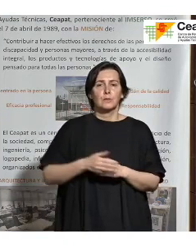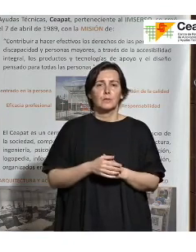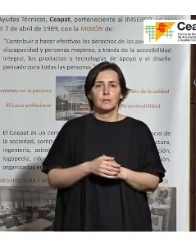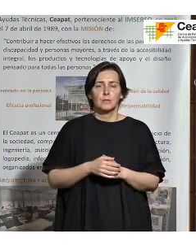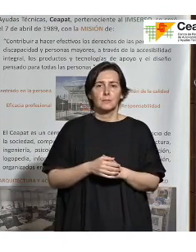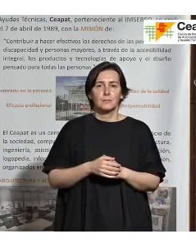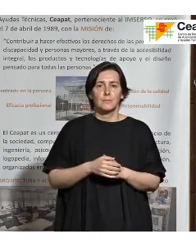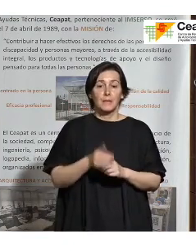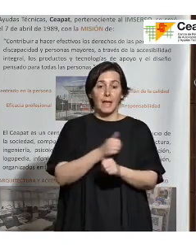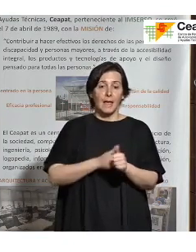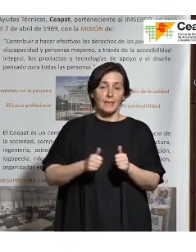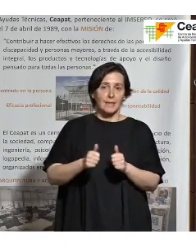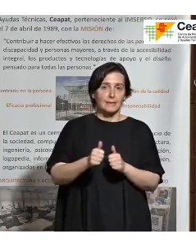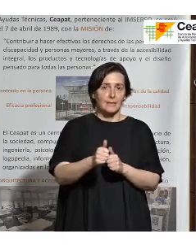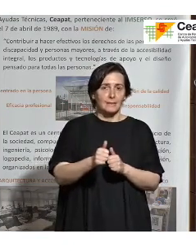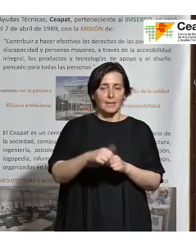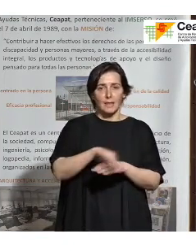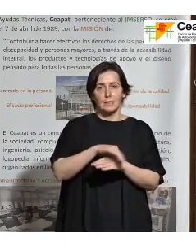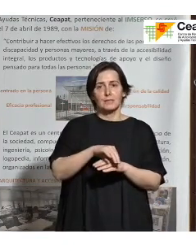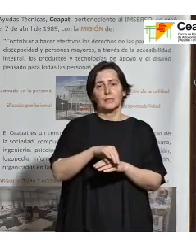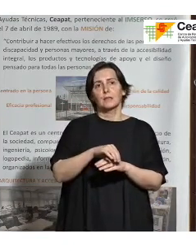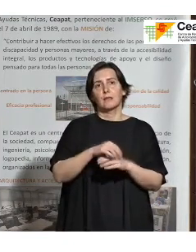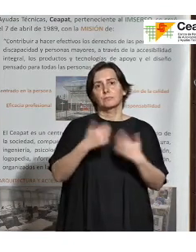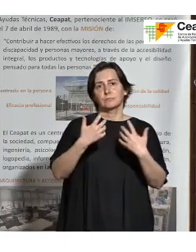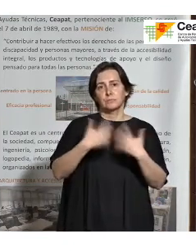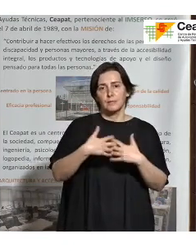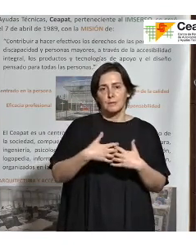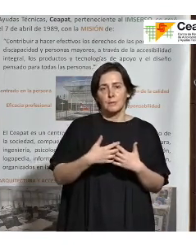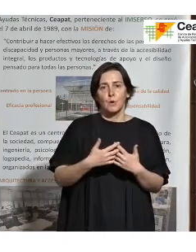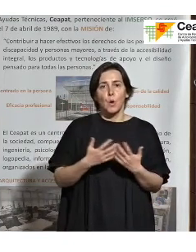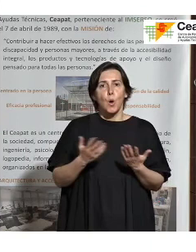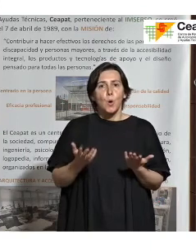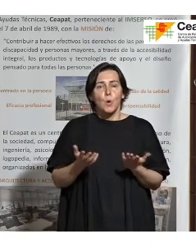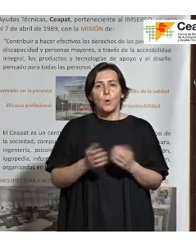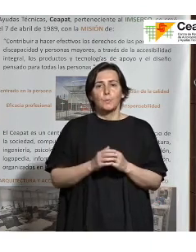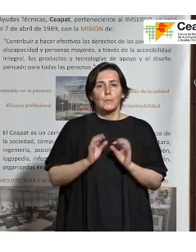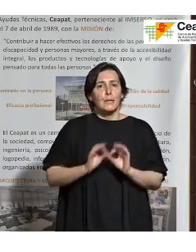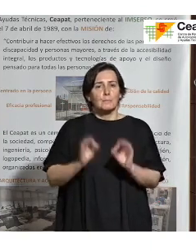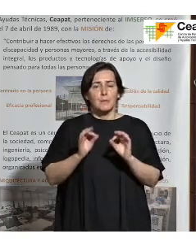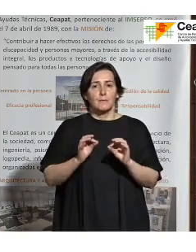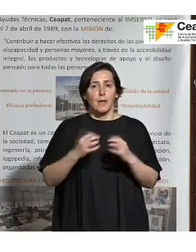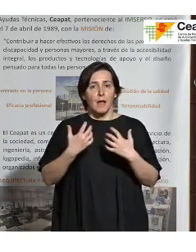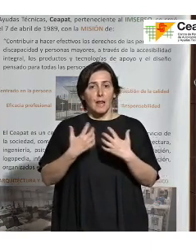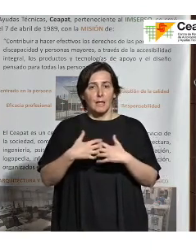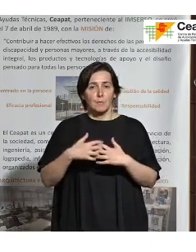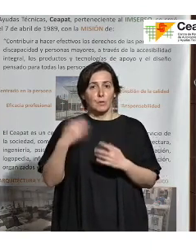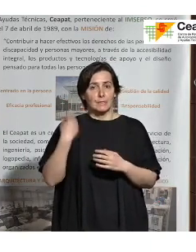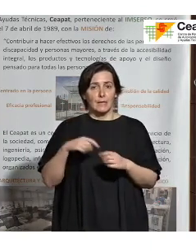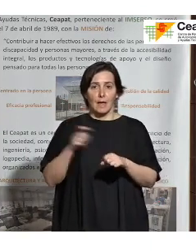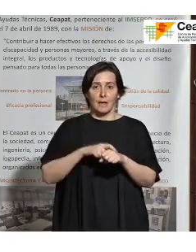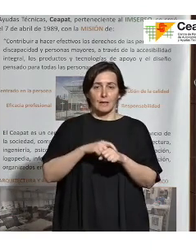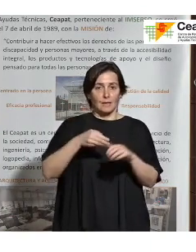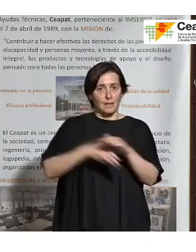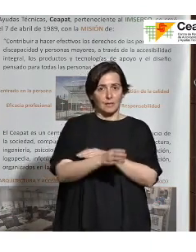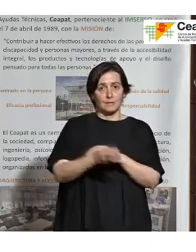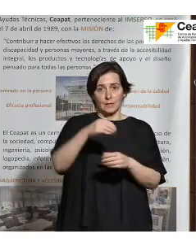adelantarse y empezar a diseñar equipos o a especificar equipos que ya lleven las características de accesibilidad.